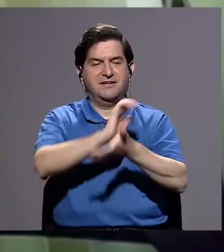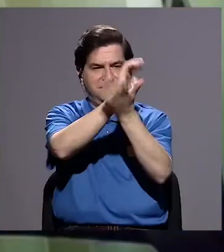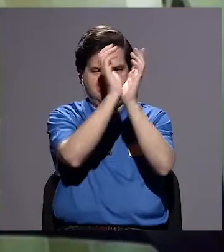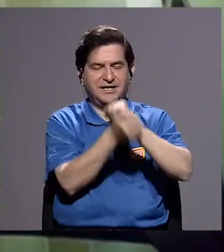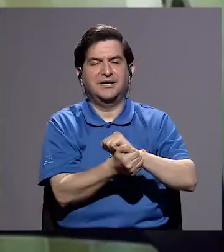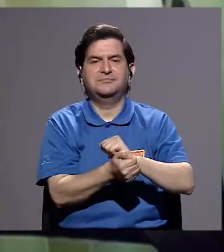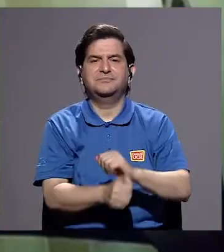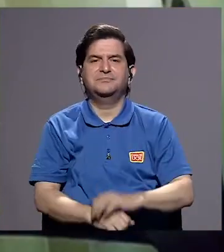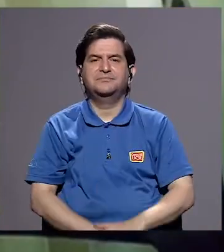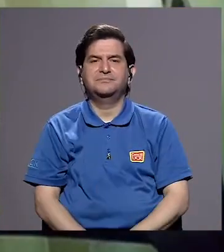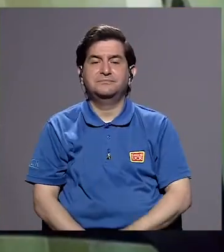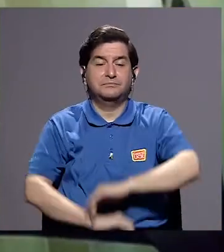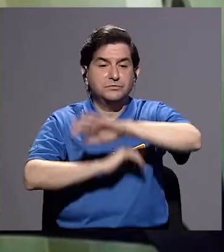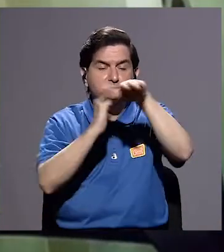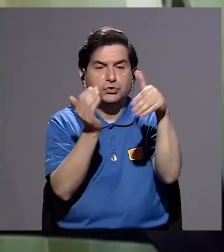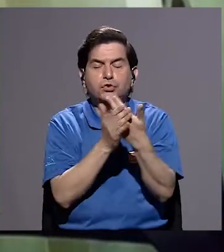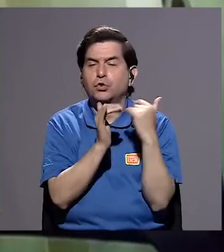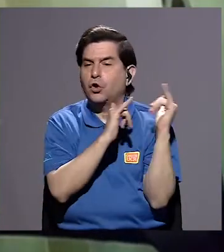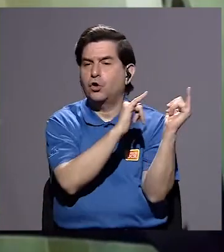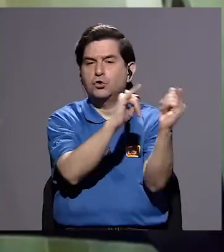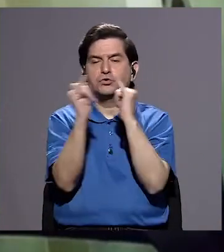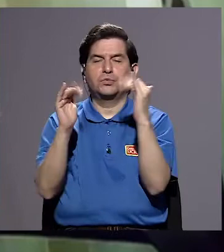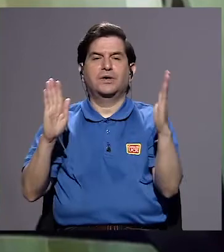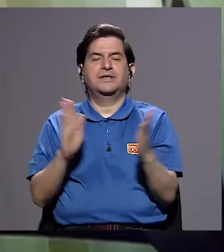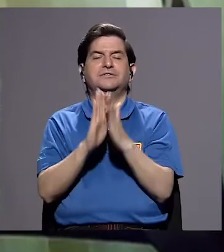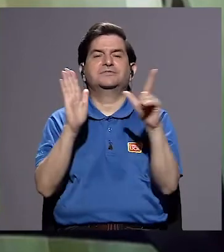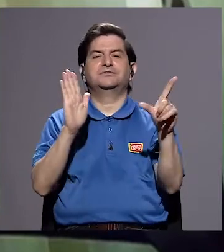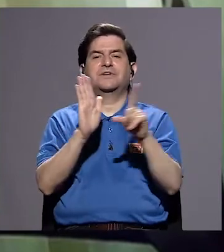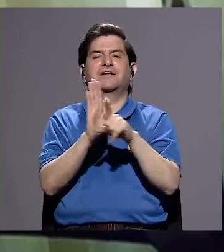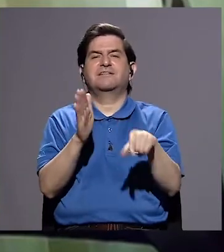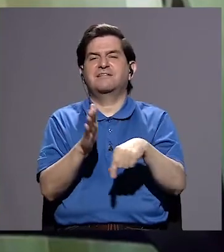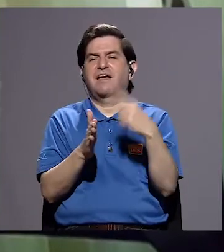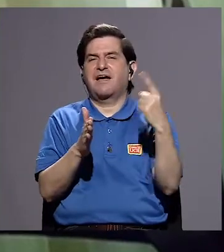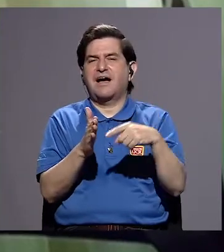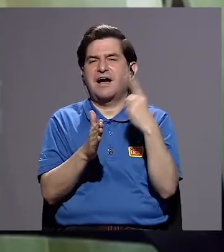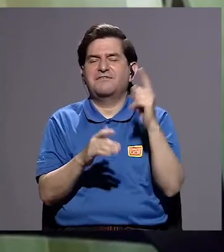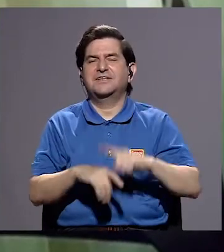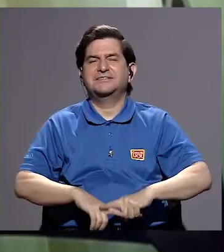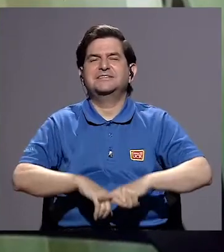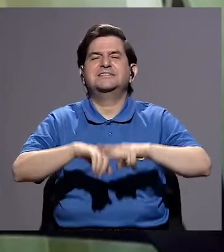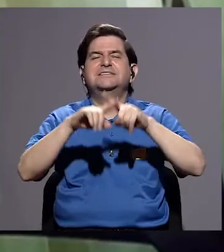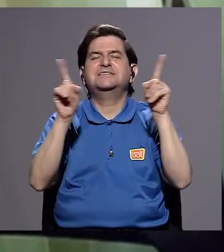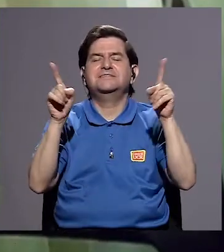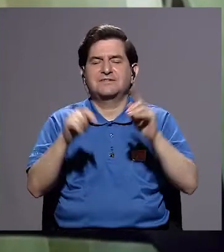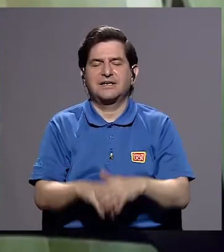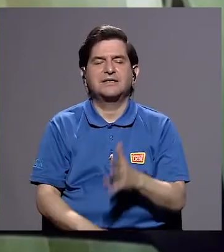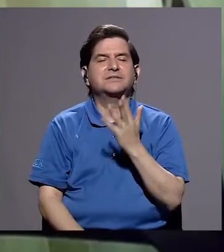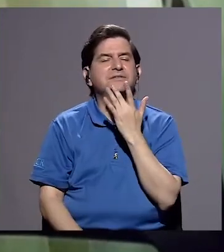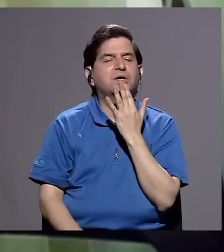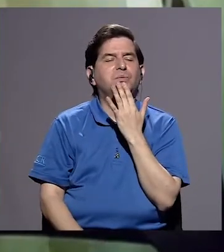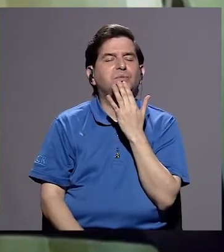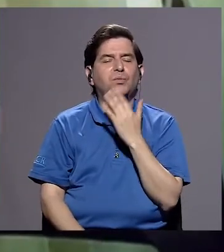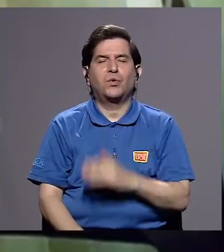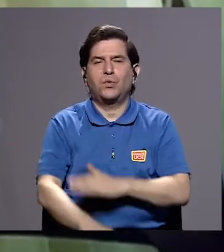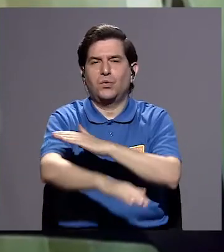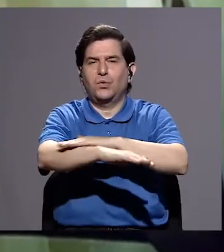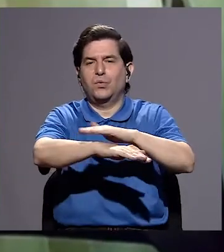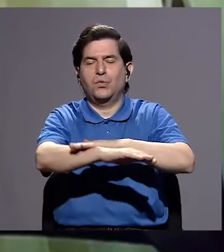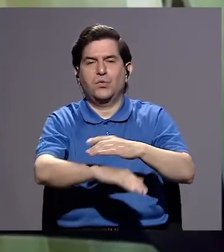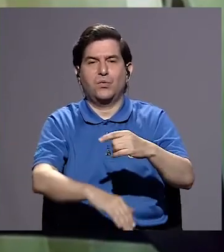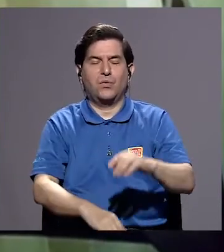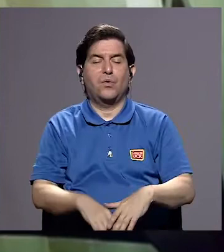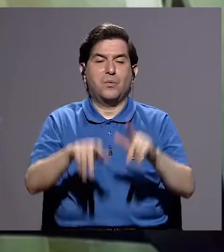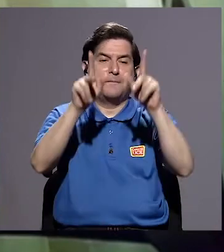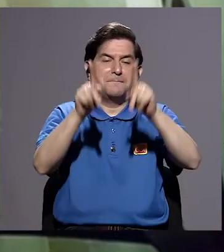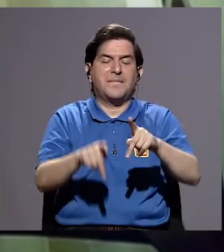un cambio porque todos somos iguales ante la ley y a veces hay ciertas diferencias por el color de la piel y por